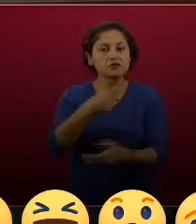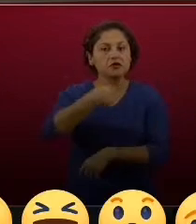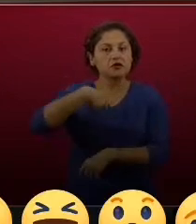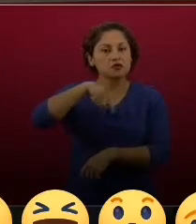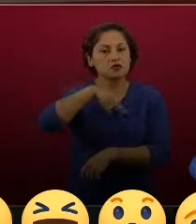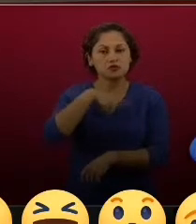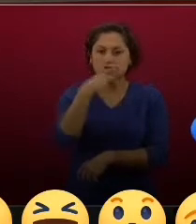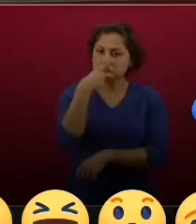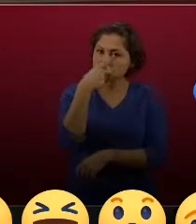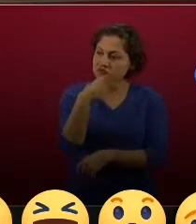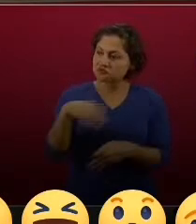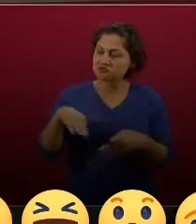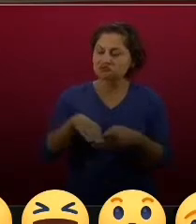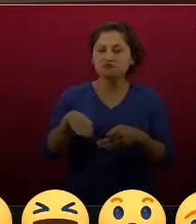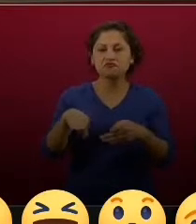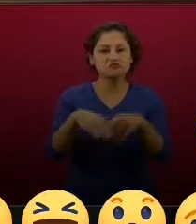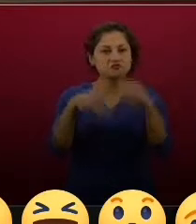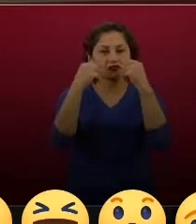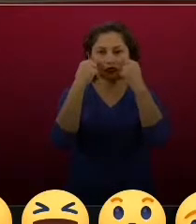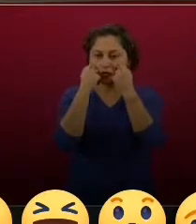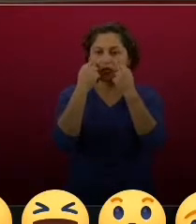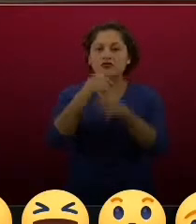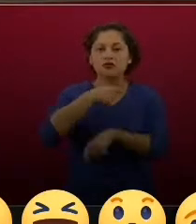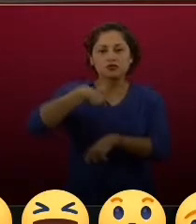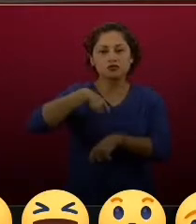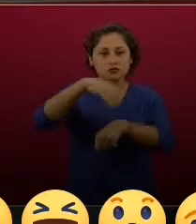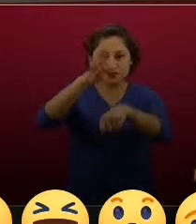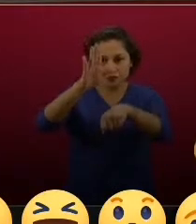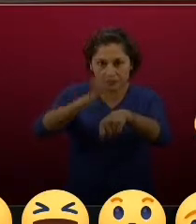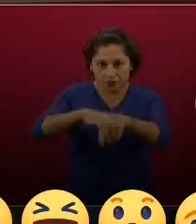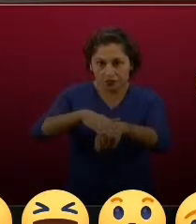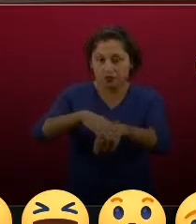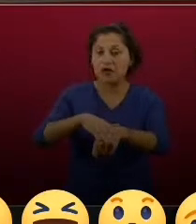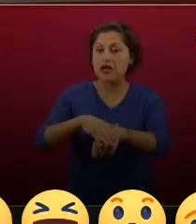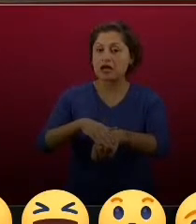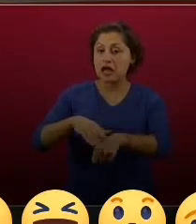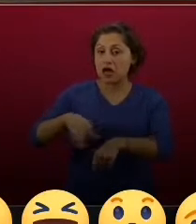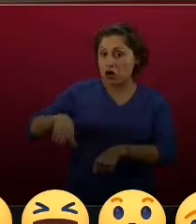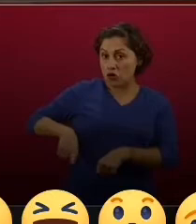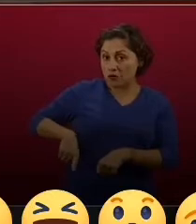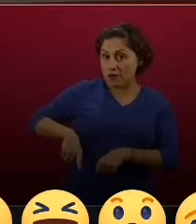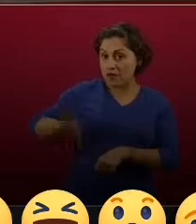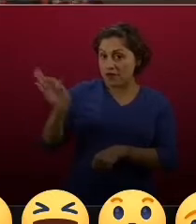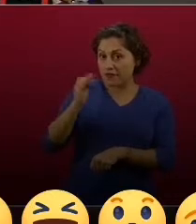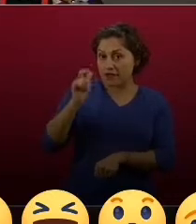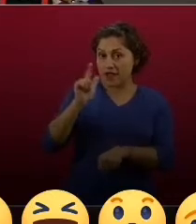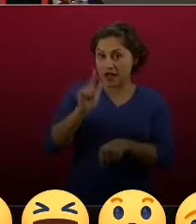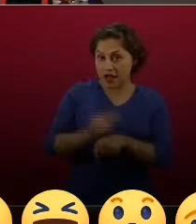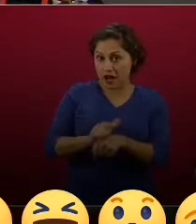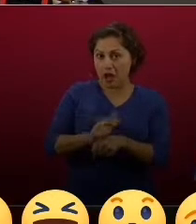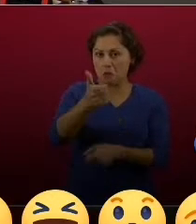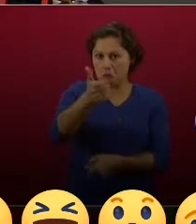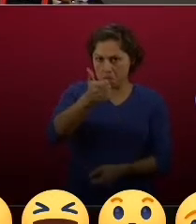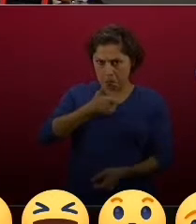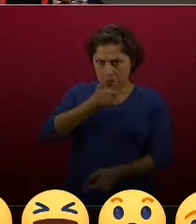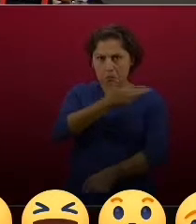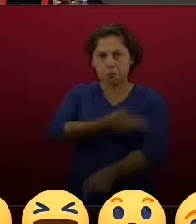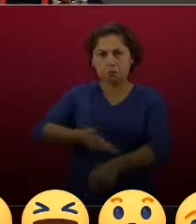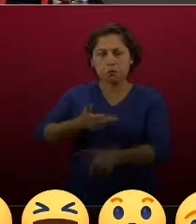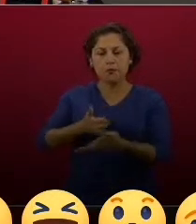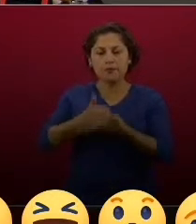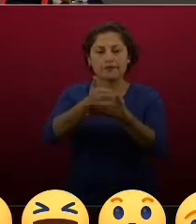insistir en esto. No, el gobierno federal no pide adelantos, no pide que se hagan